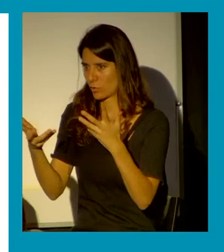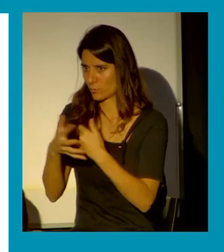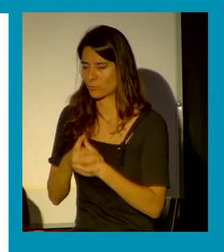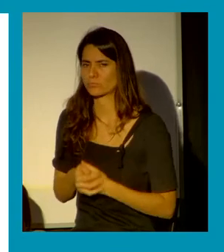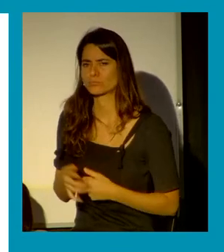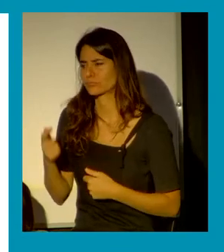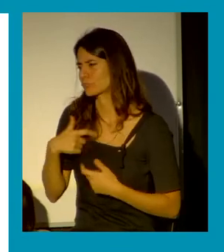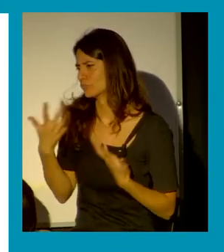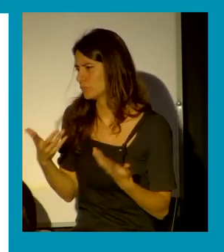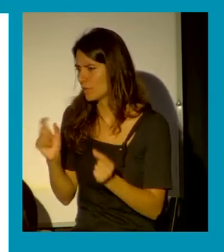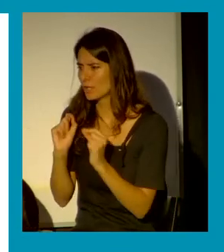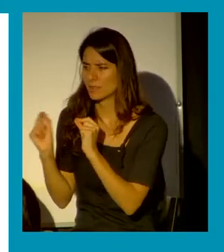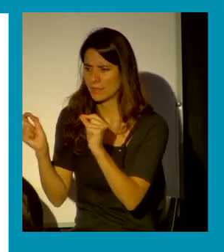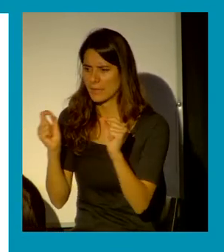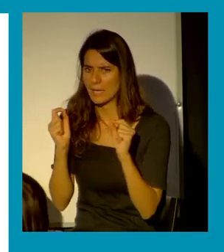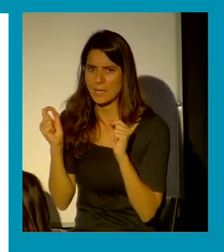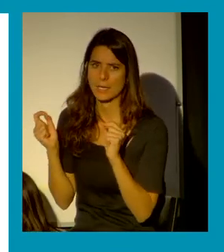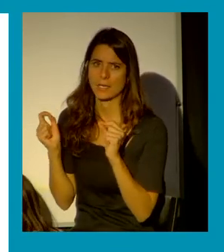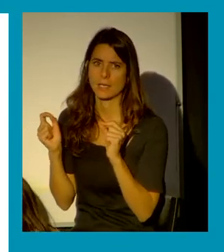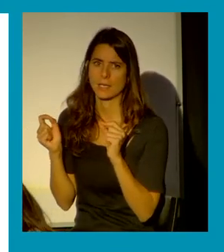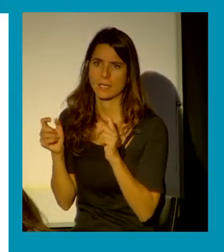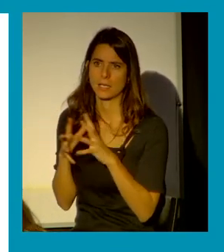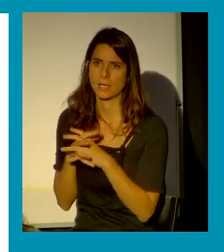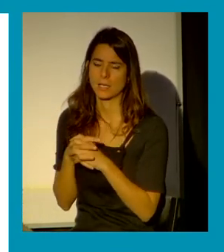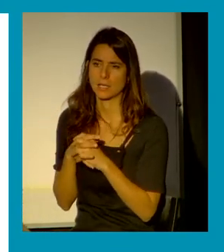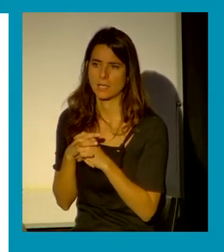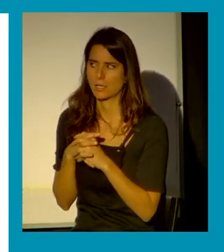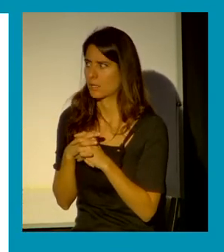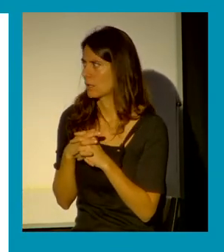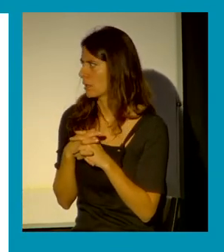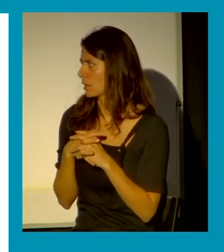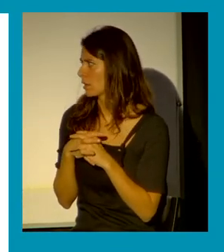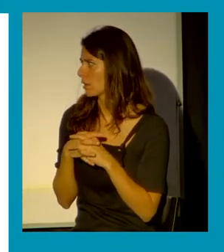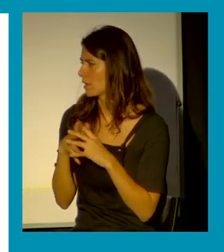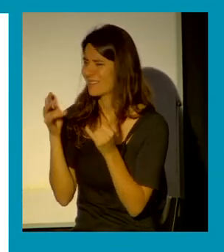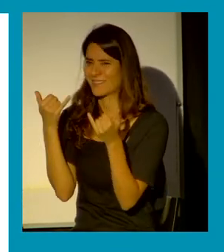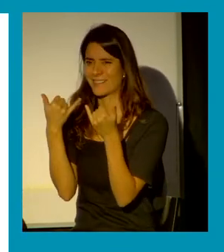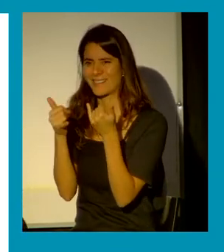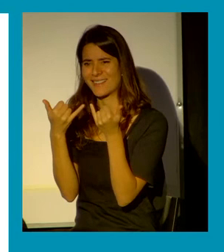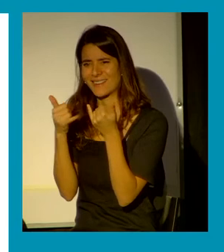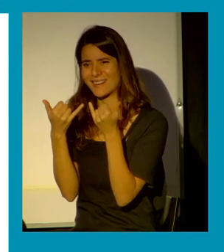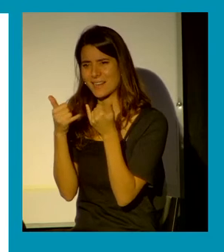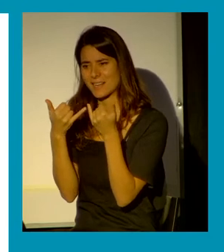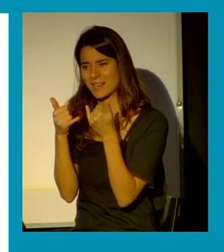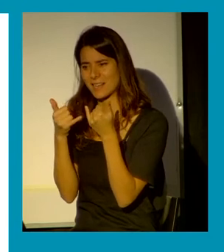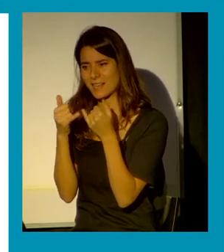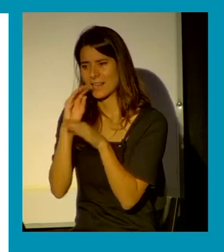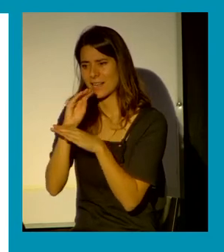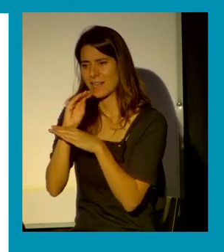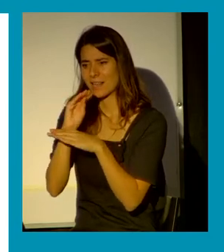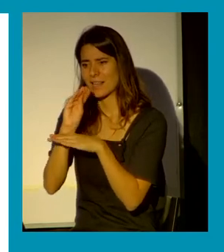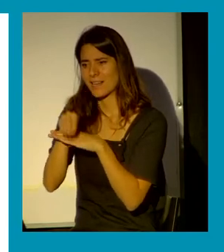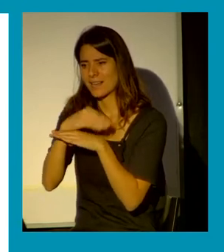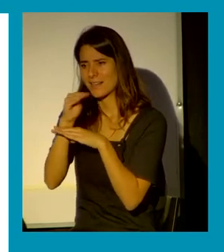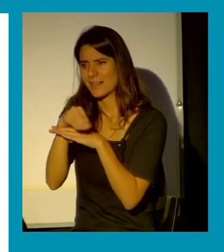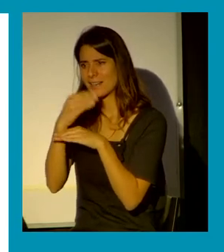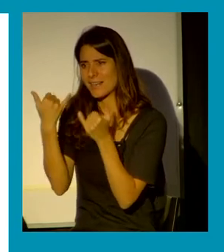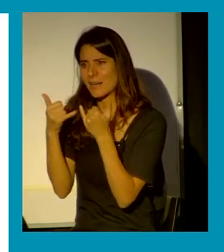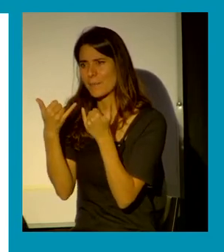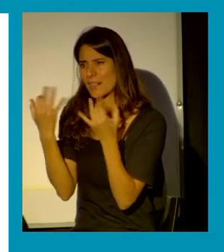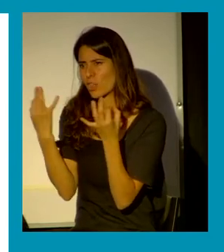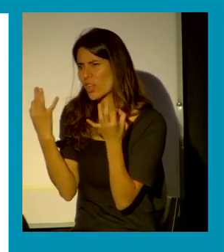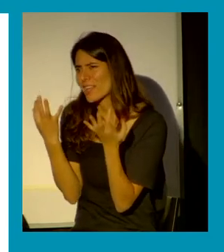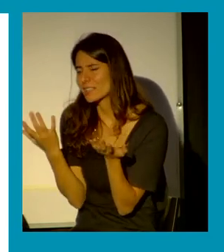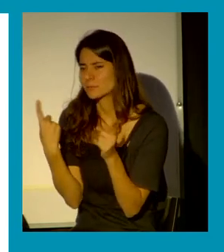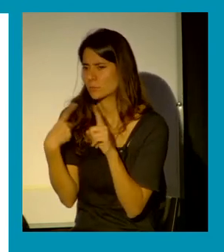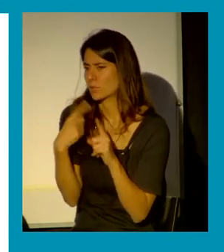digamos no ser punitivistas pero ¿qué es la reparación? para alguna puede ser el sistema penal y alguna pena por la